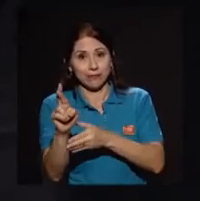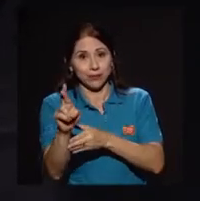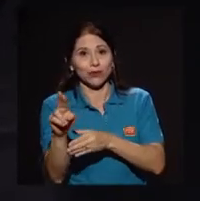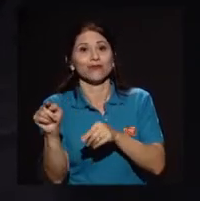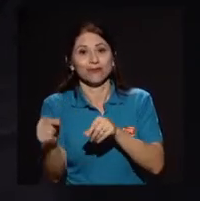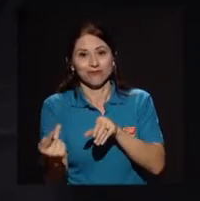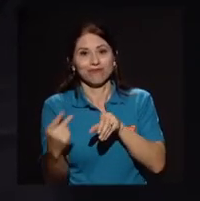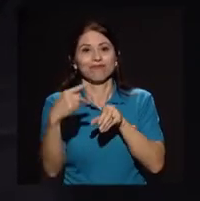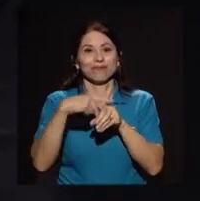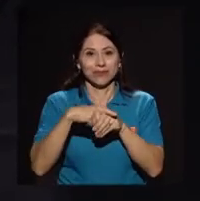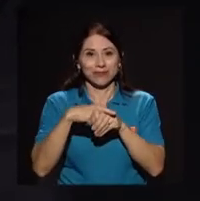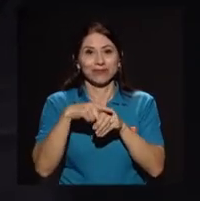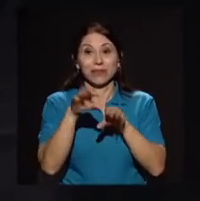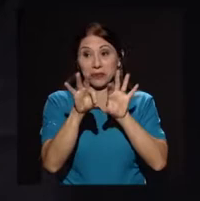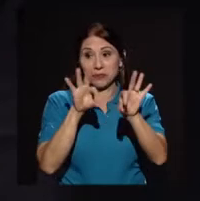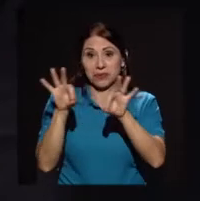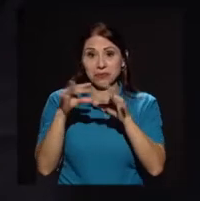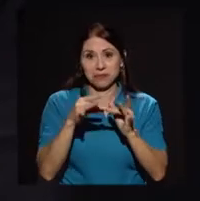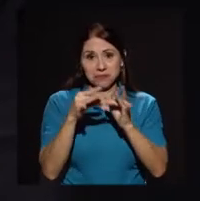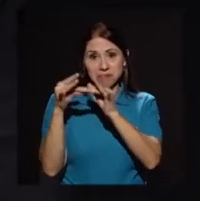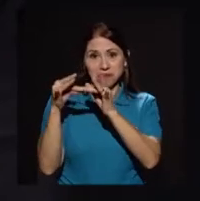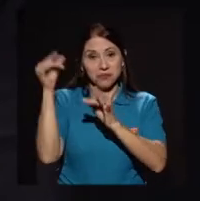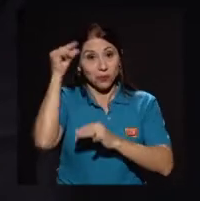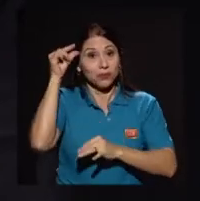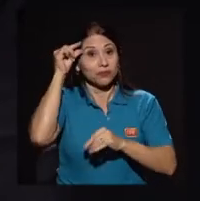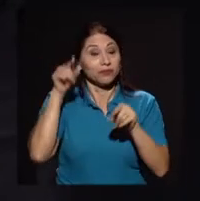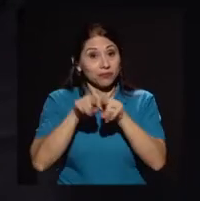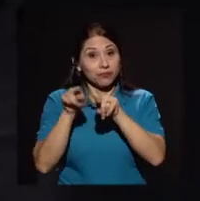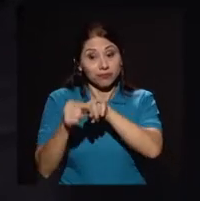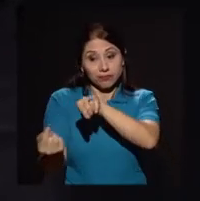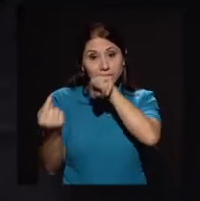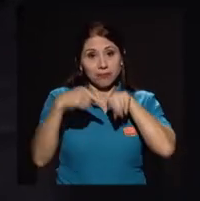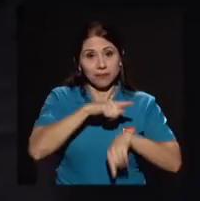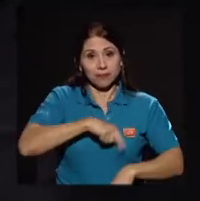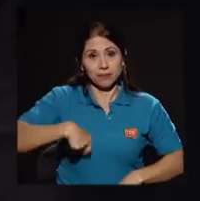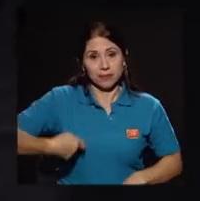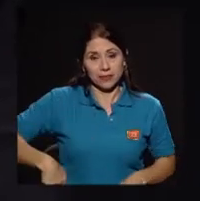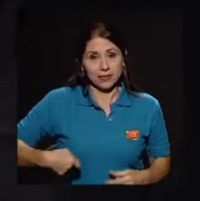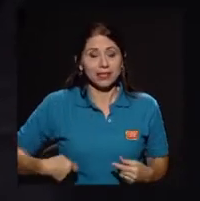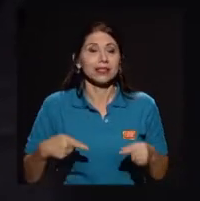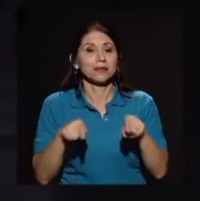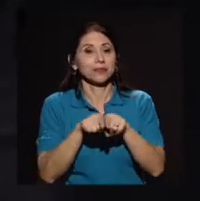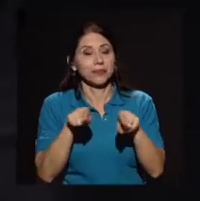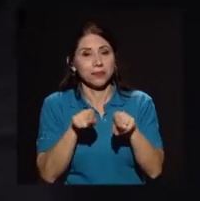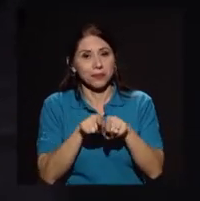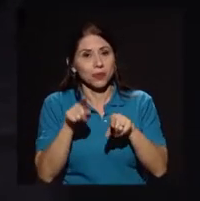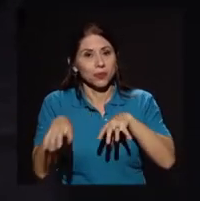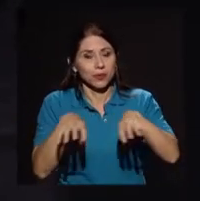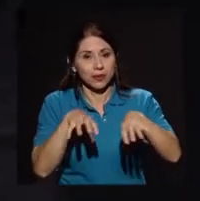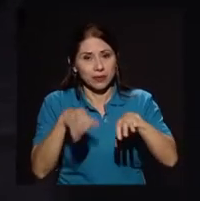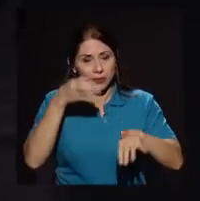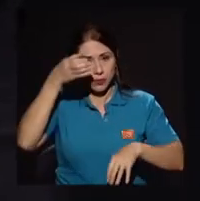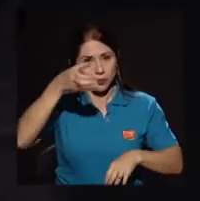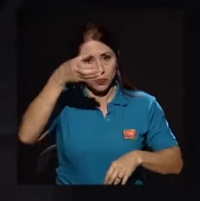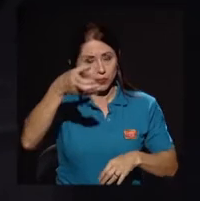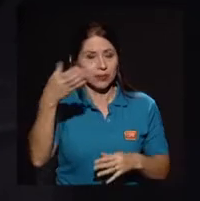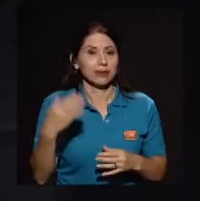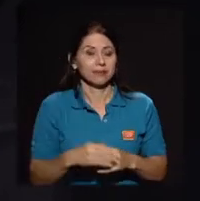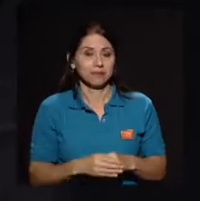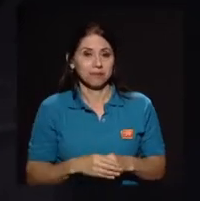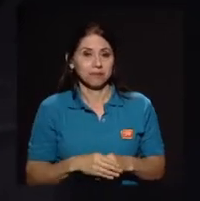invitados especiales. El gobierno nos acompañó el presidente de la República y también fue un acto cultural porque